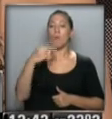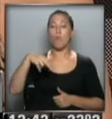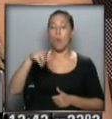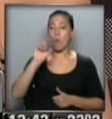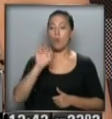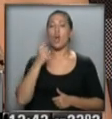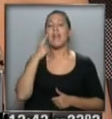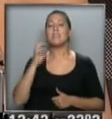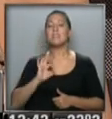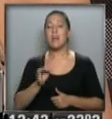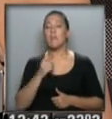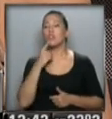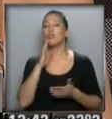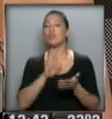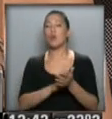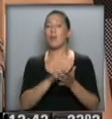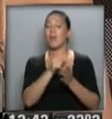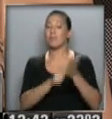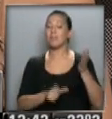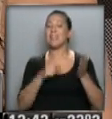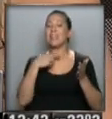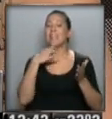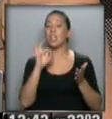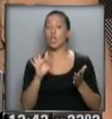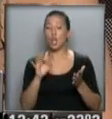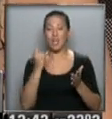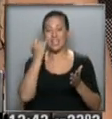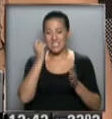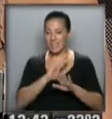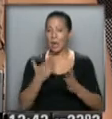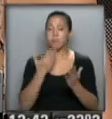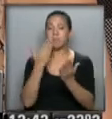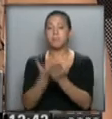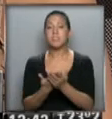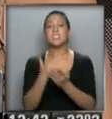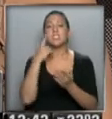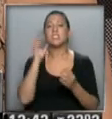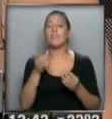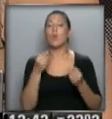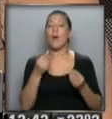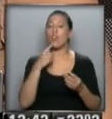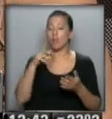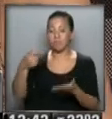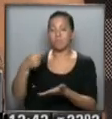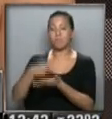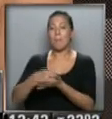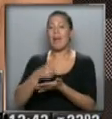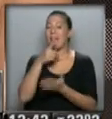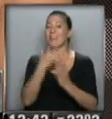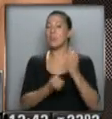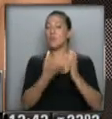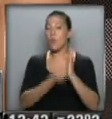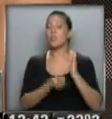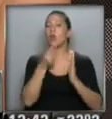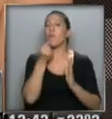saber sobre la libreta de sus hijos Emiliano y Daniela. Ella ya hizo esta presentación y quiere saber cuándo va a cobrar lo que le descontaron porque se ve que